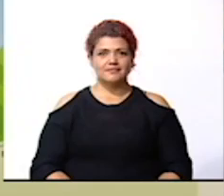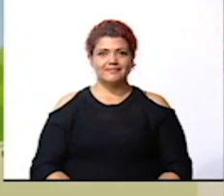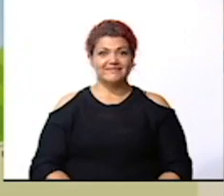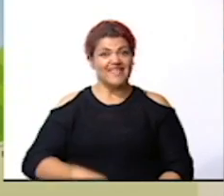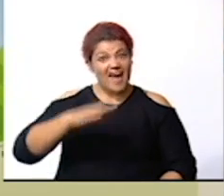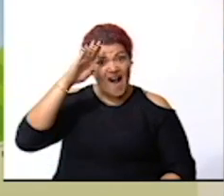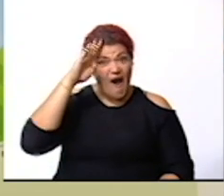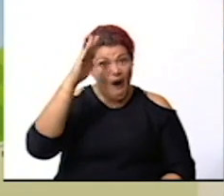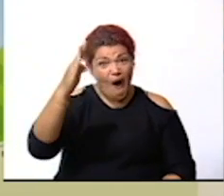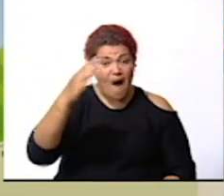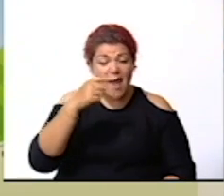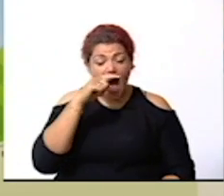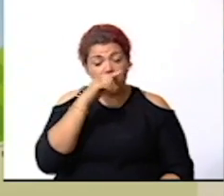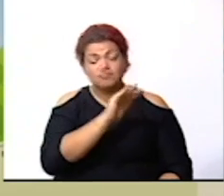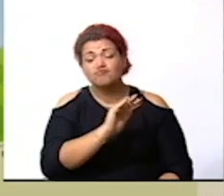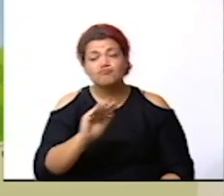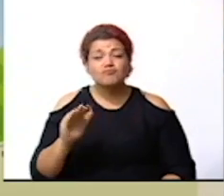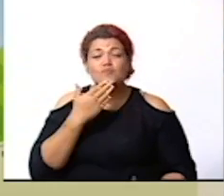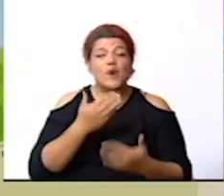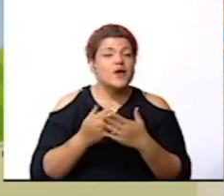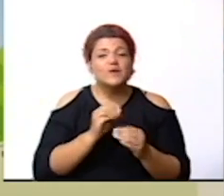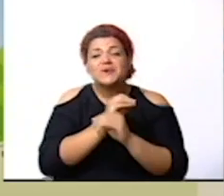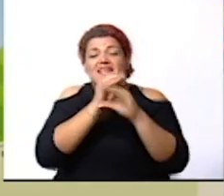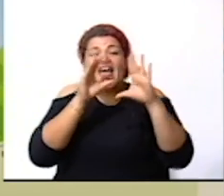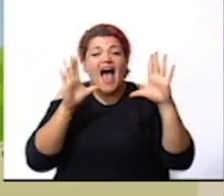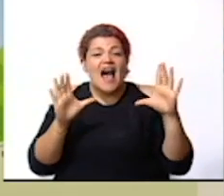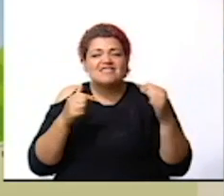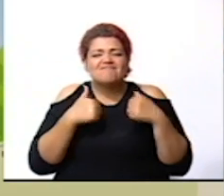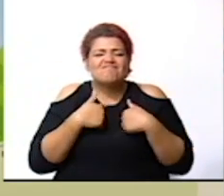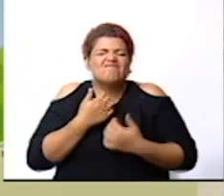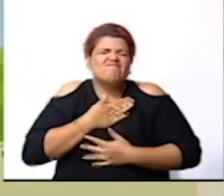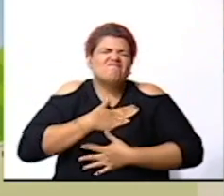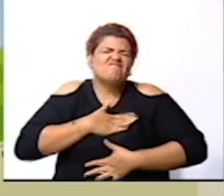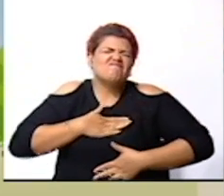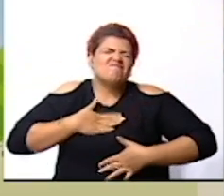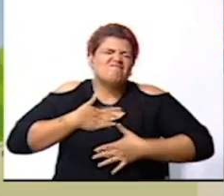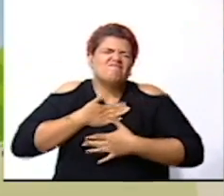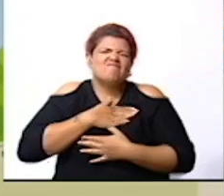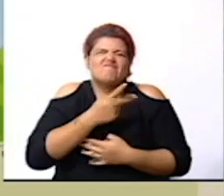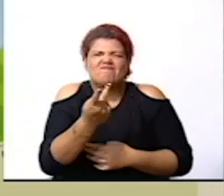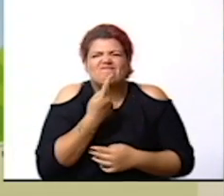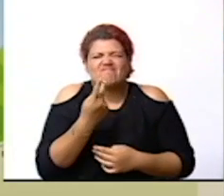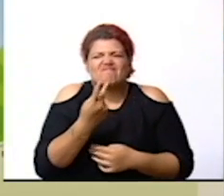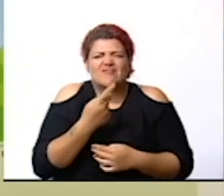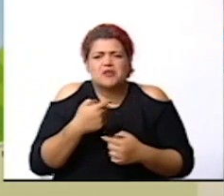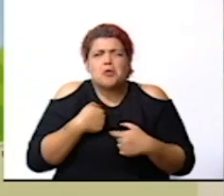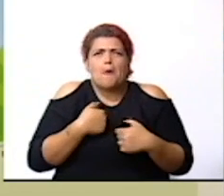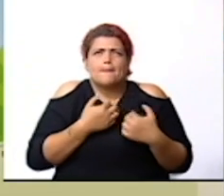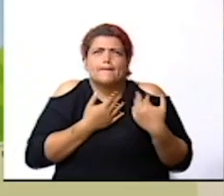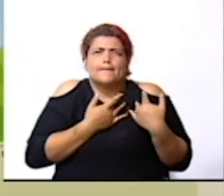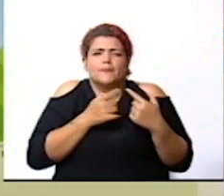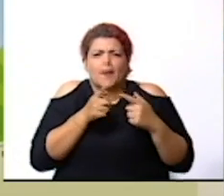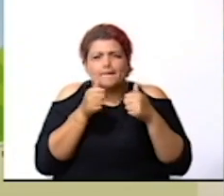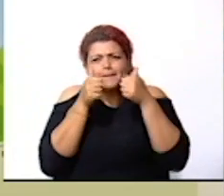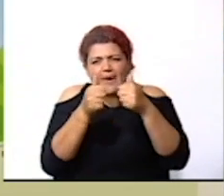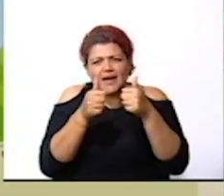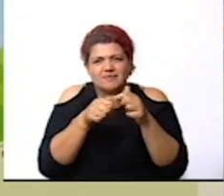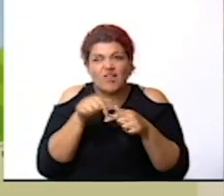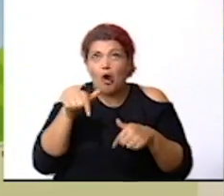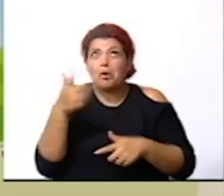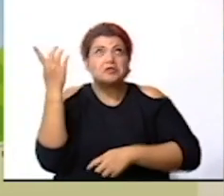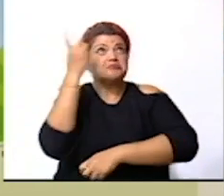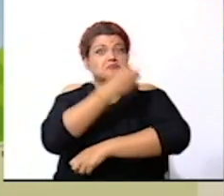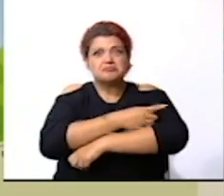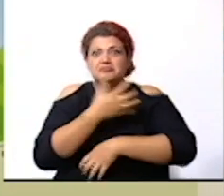Hola niños y niñas buenos días un placer estar con ustedes espero que se encuentren muy bien el día de hoy es un día